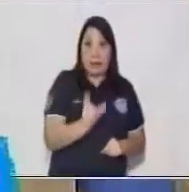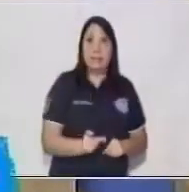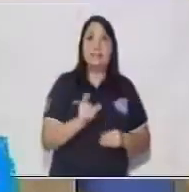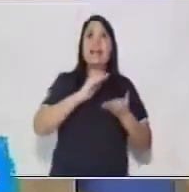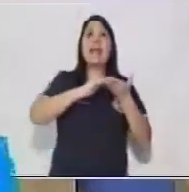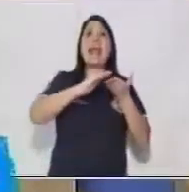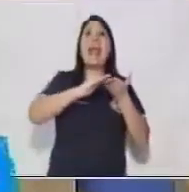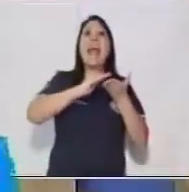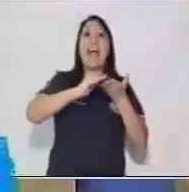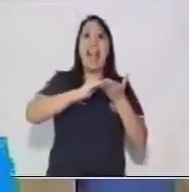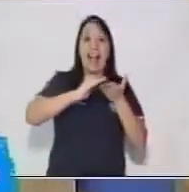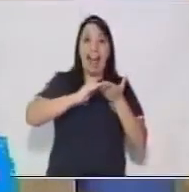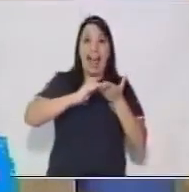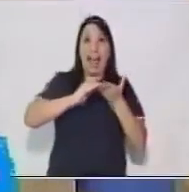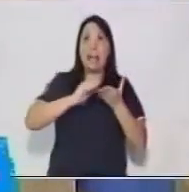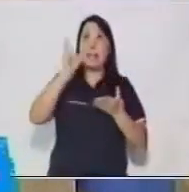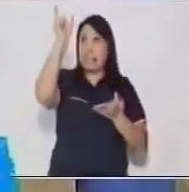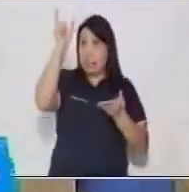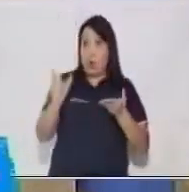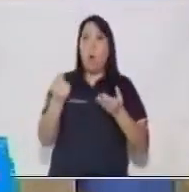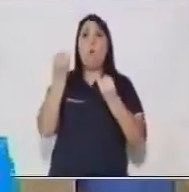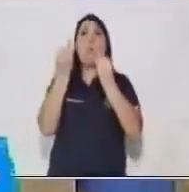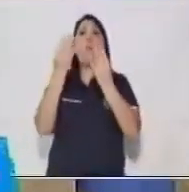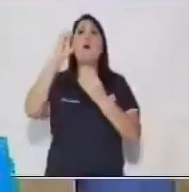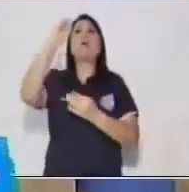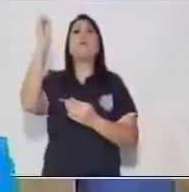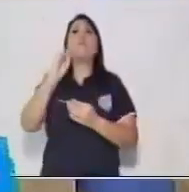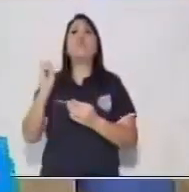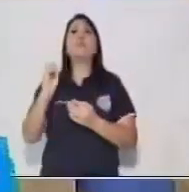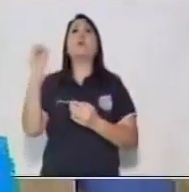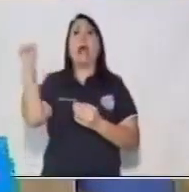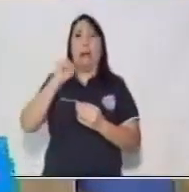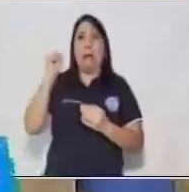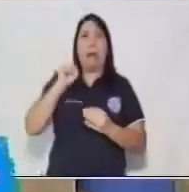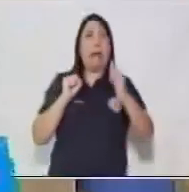vamos a tener y nuestro porcentaje que representa a cada uno.